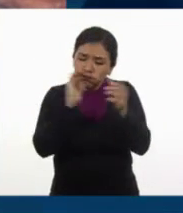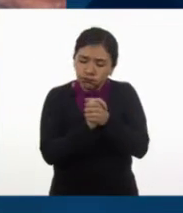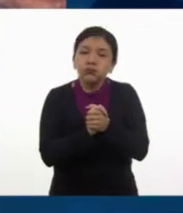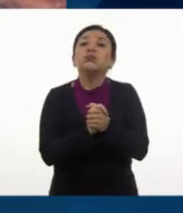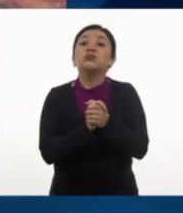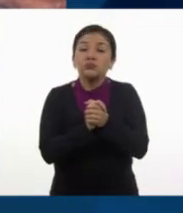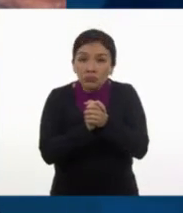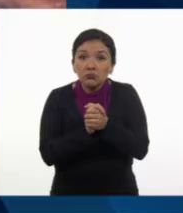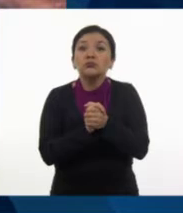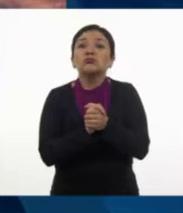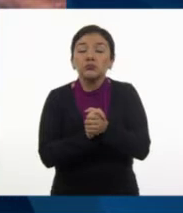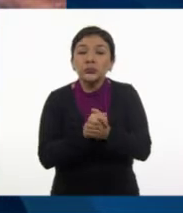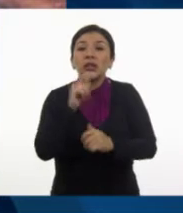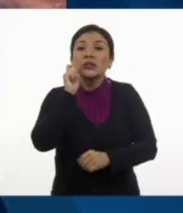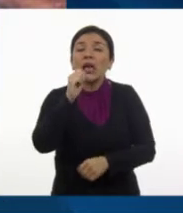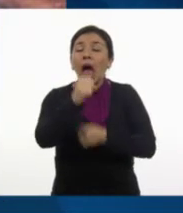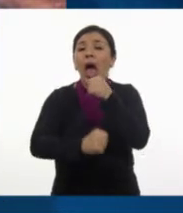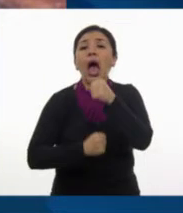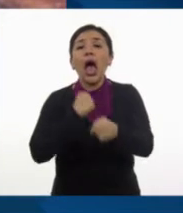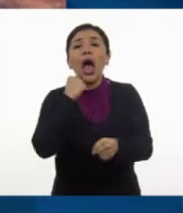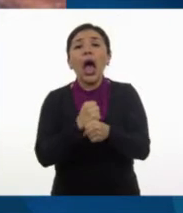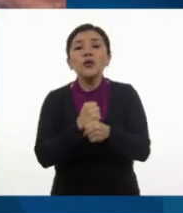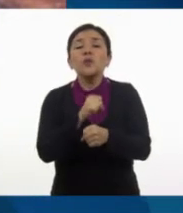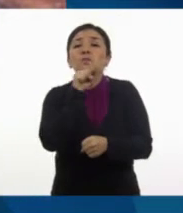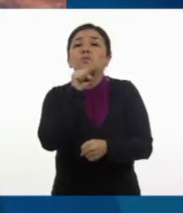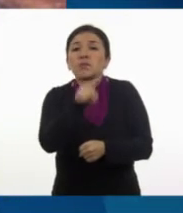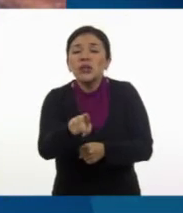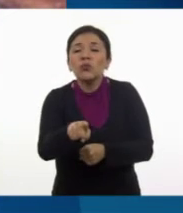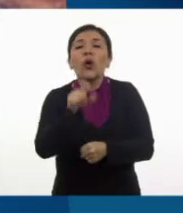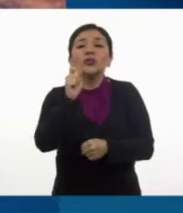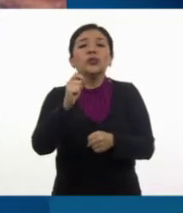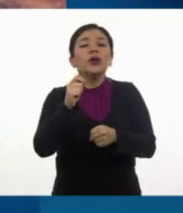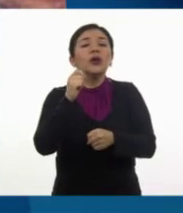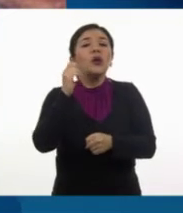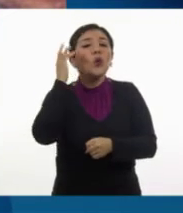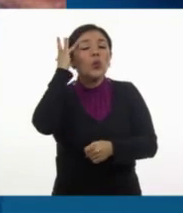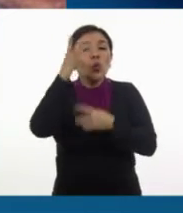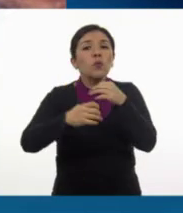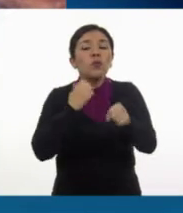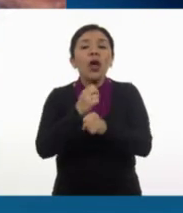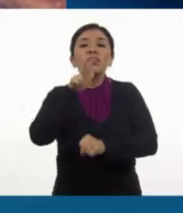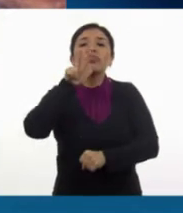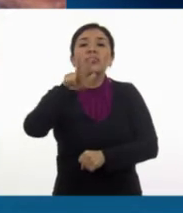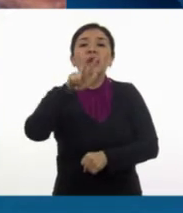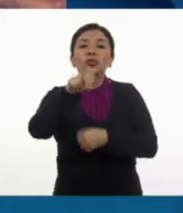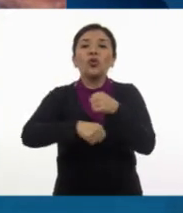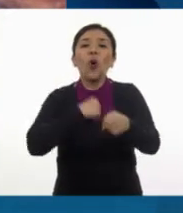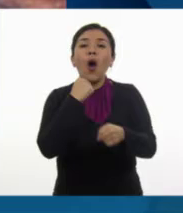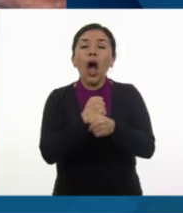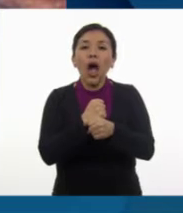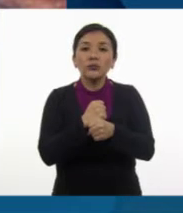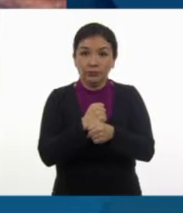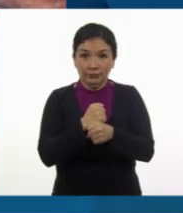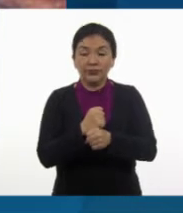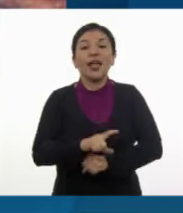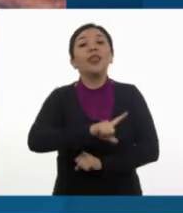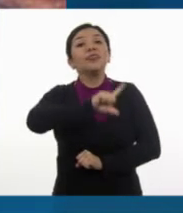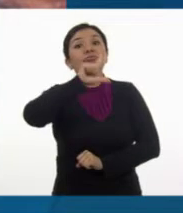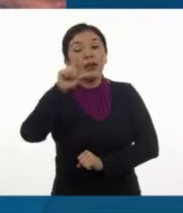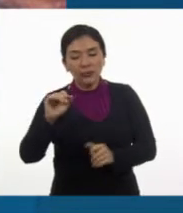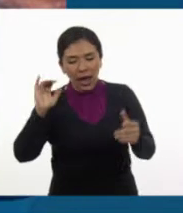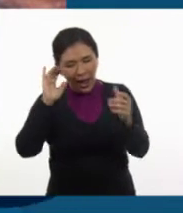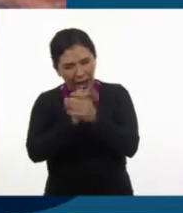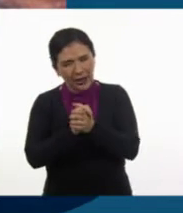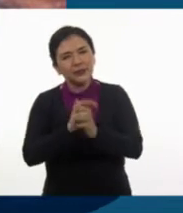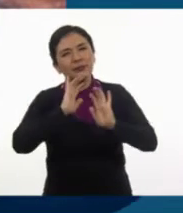exactamente en el año en el que cumplió 18 años. Después de